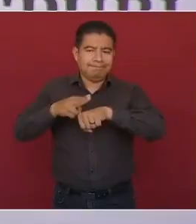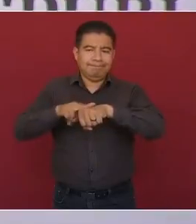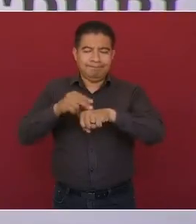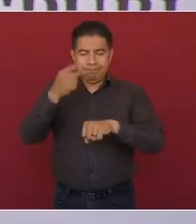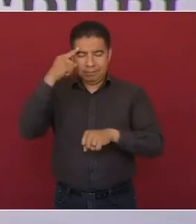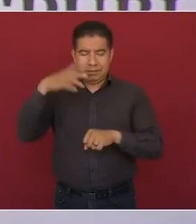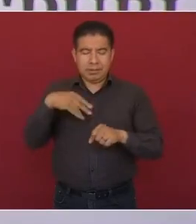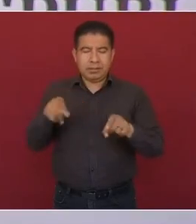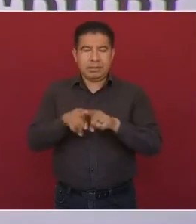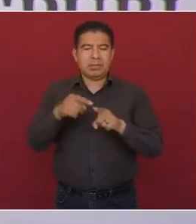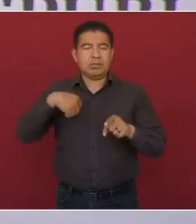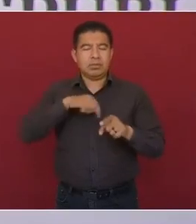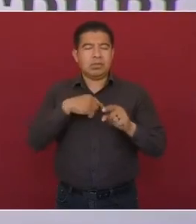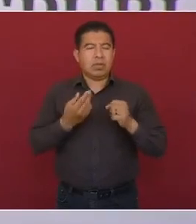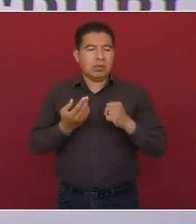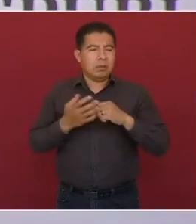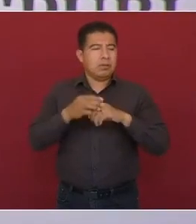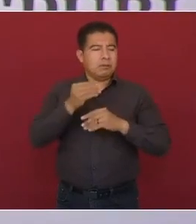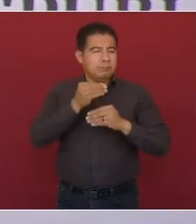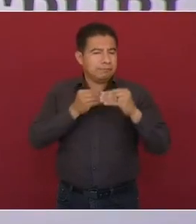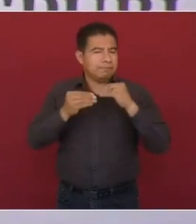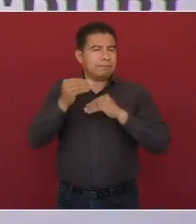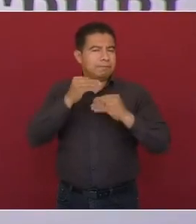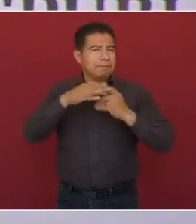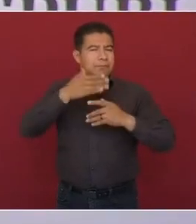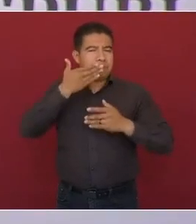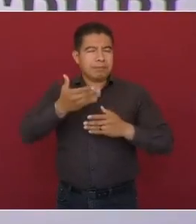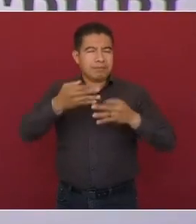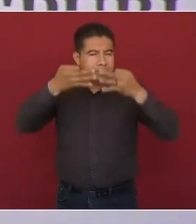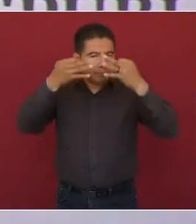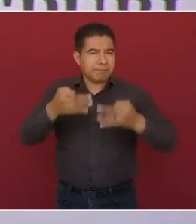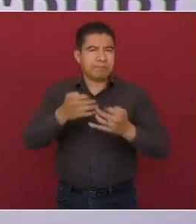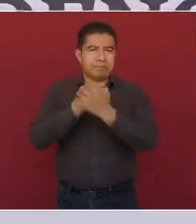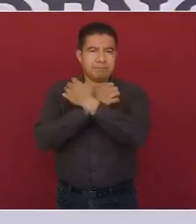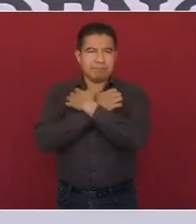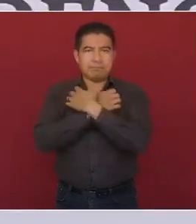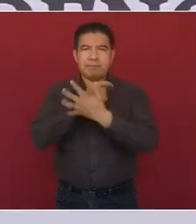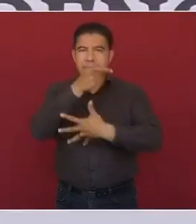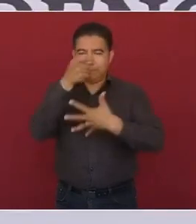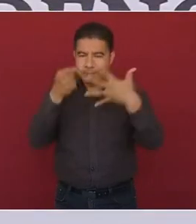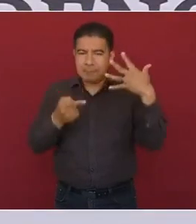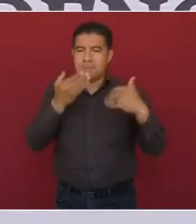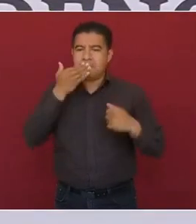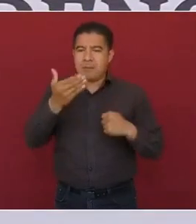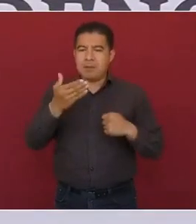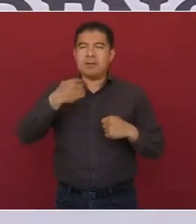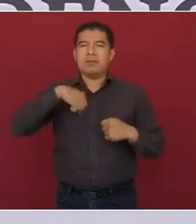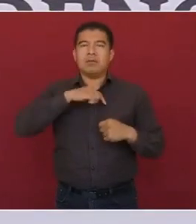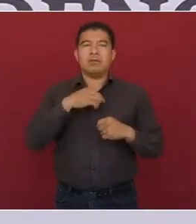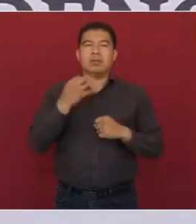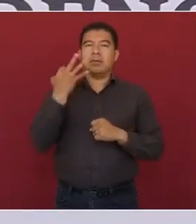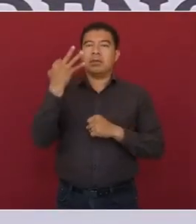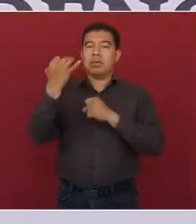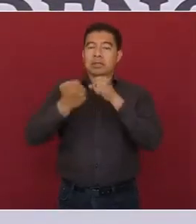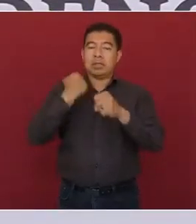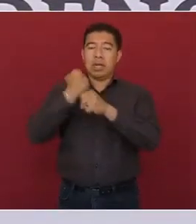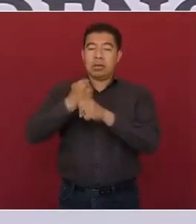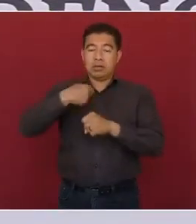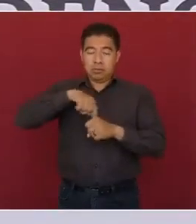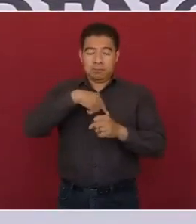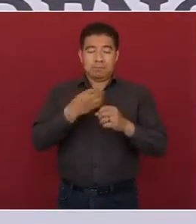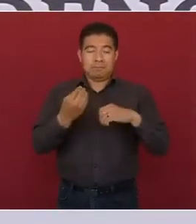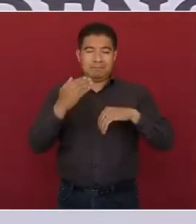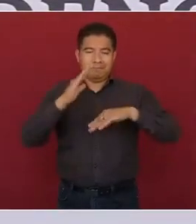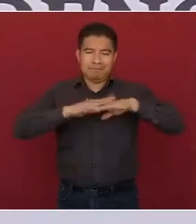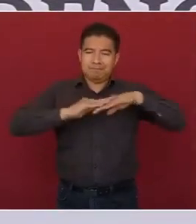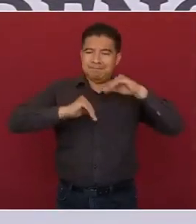eficiencia, transparencia y ética. En tan sólo tres años logramos construir la refinería Olmeca,